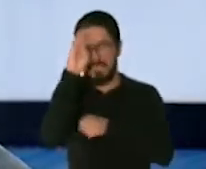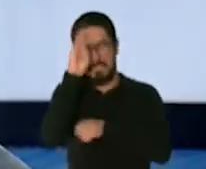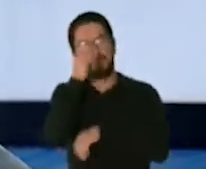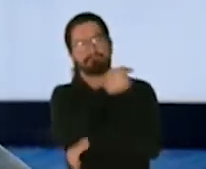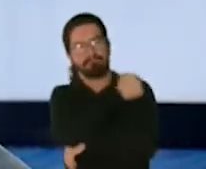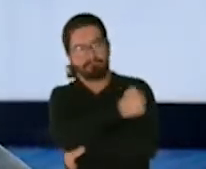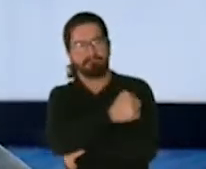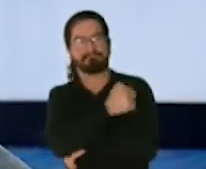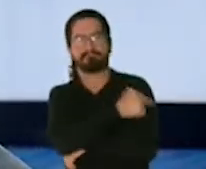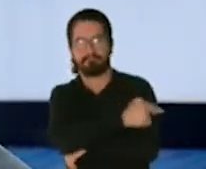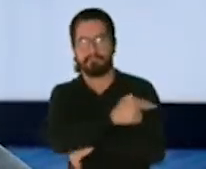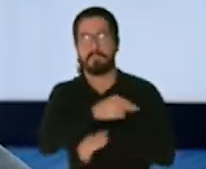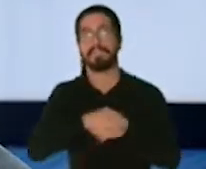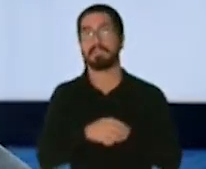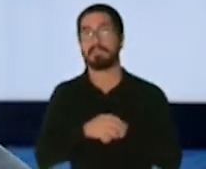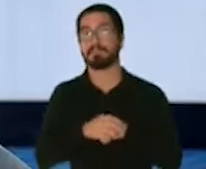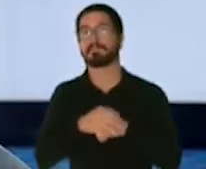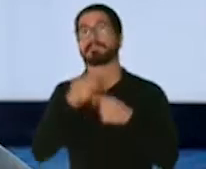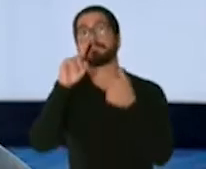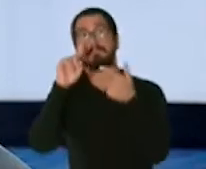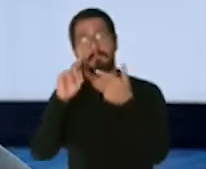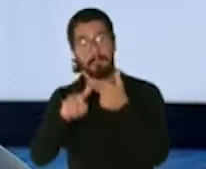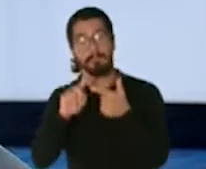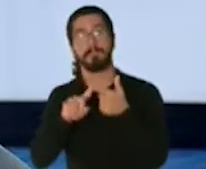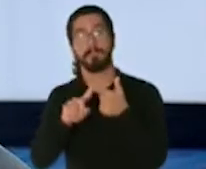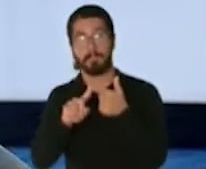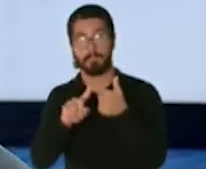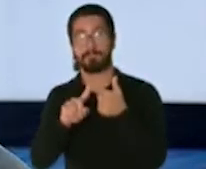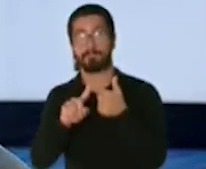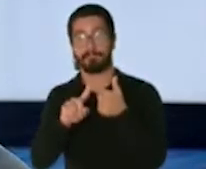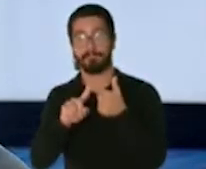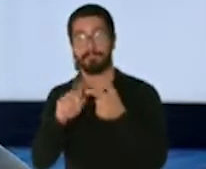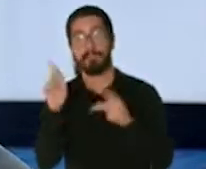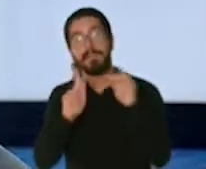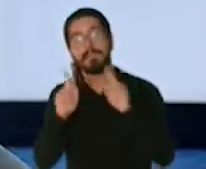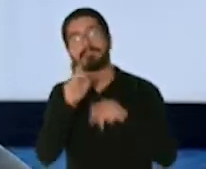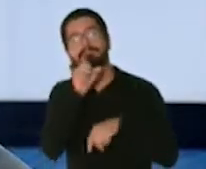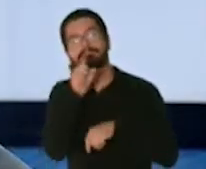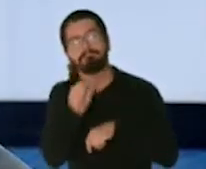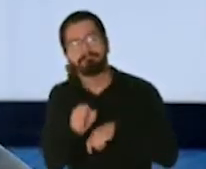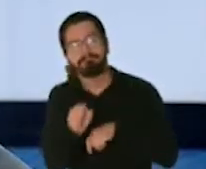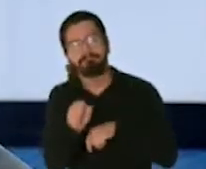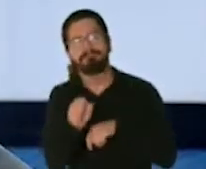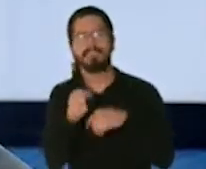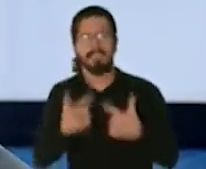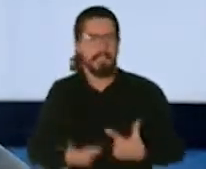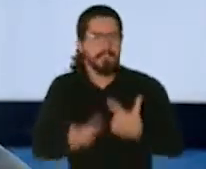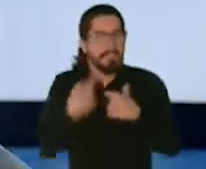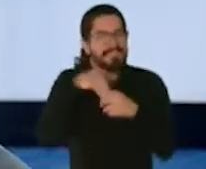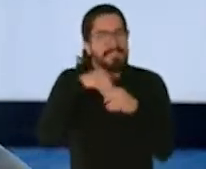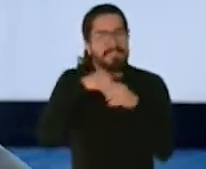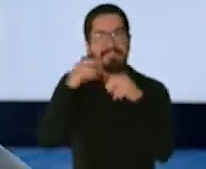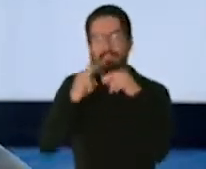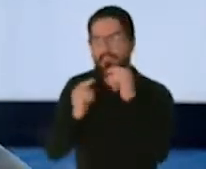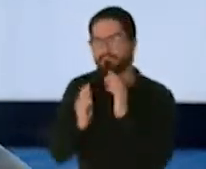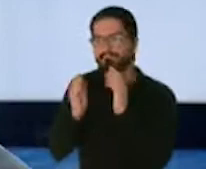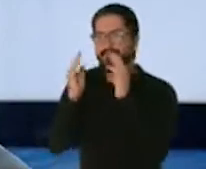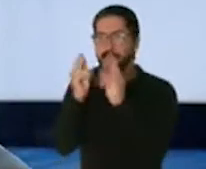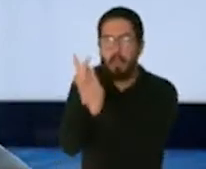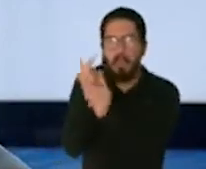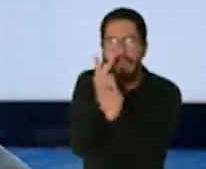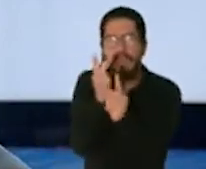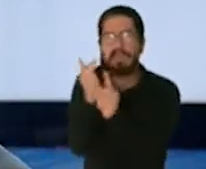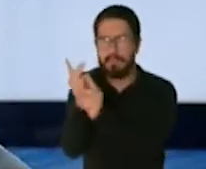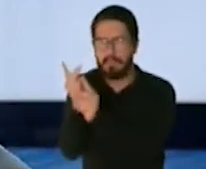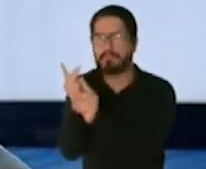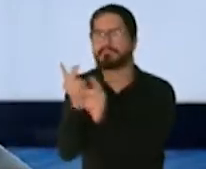estaremos ocupándonos de la población envejeciente que está en hogares de cuido, en égidas, y ahí el gobierno